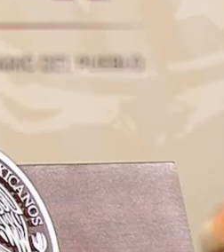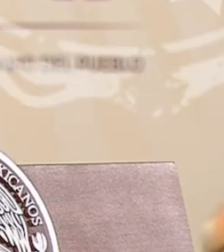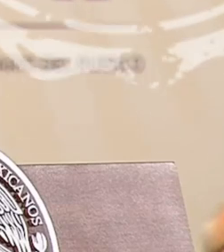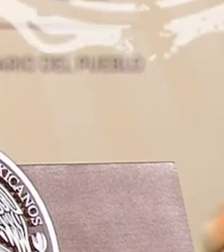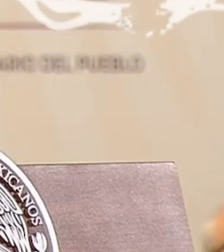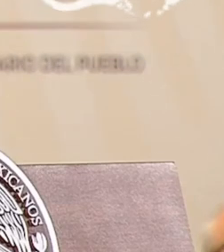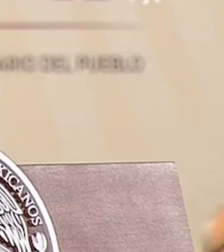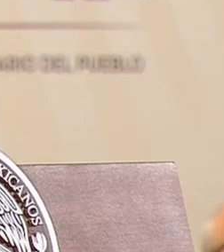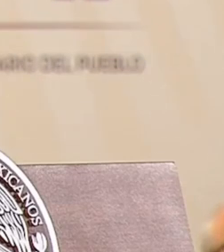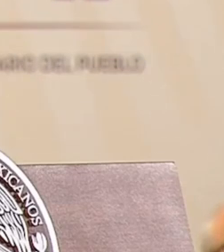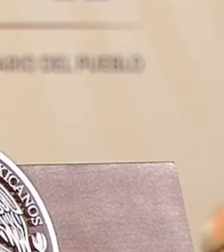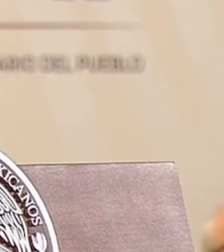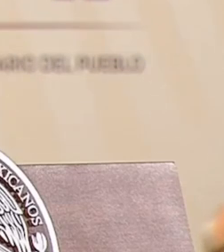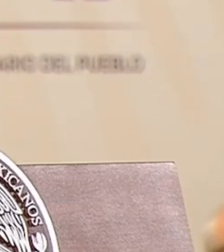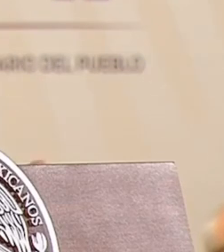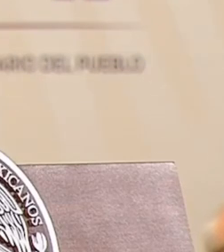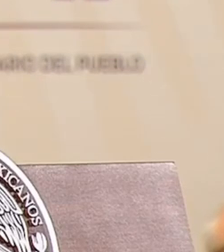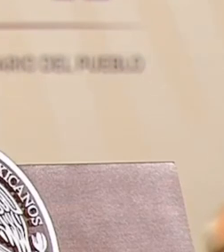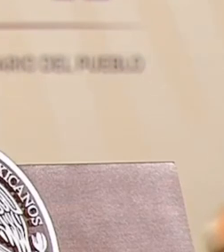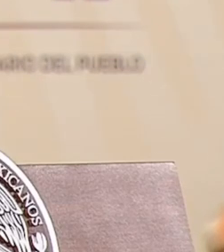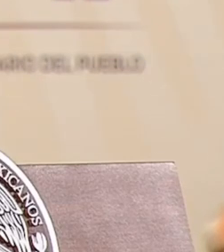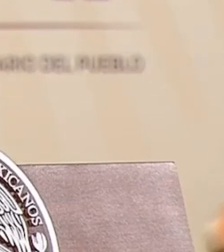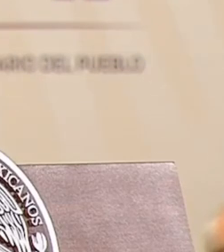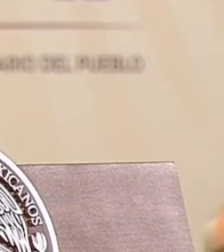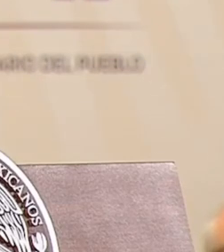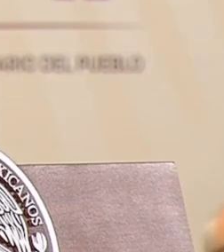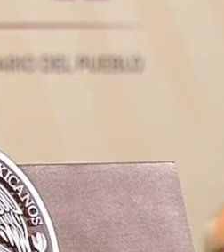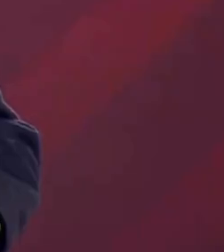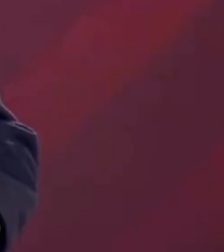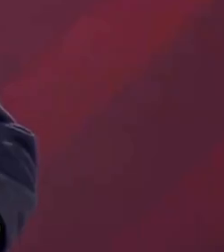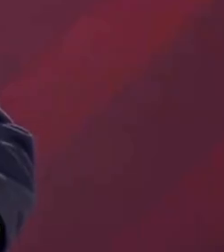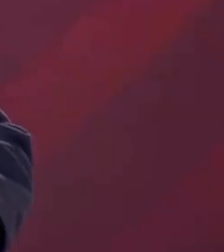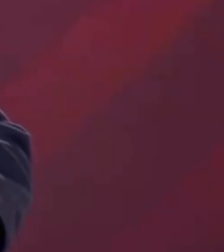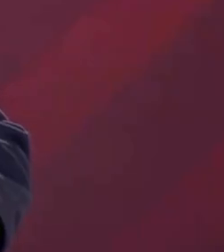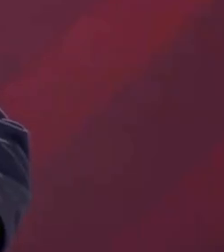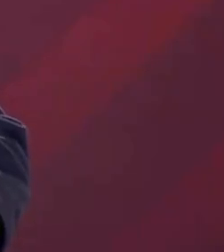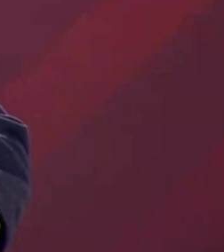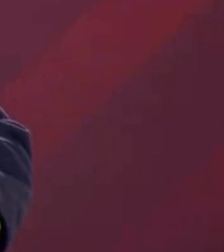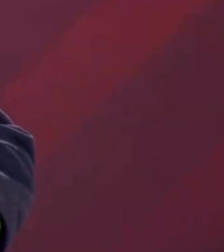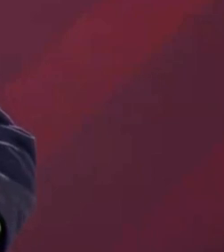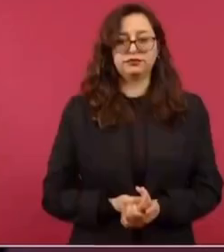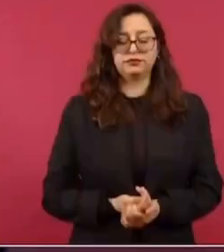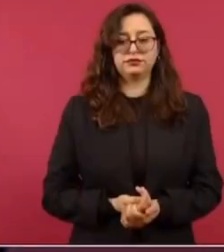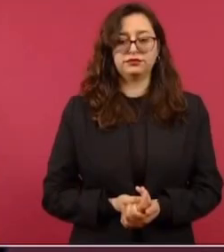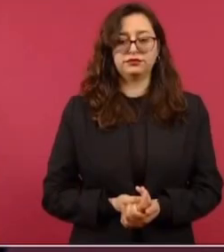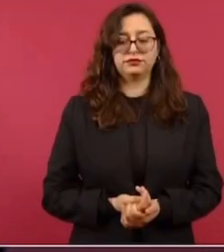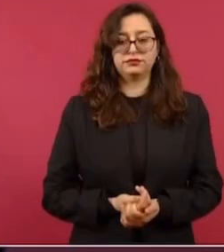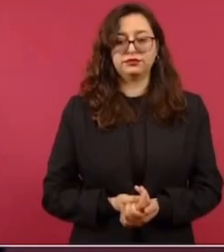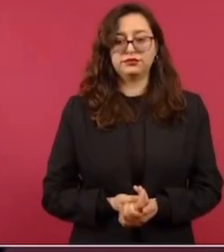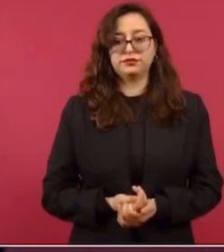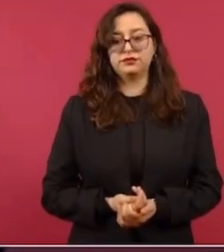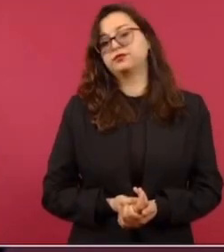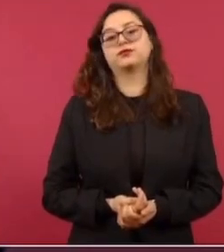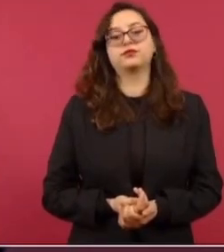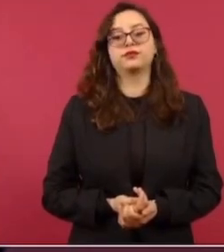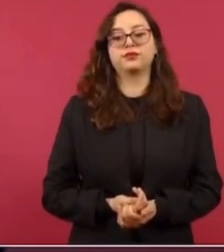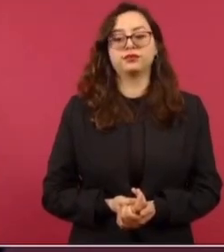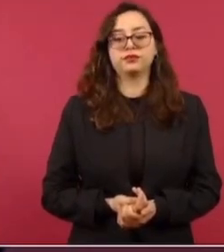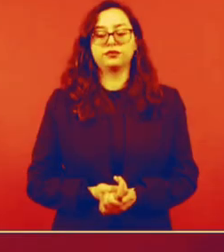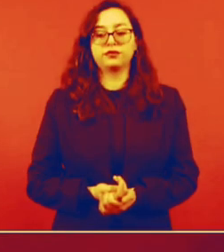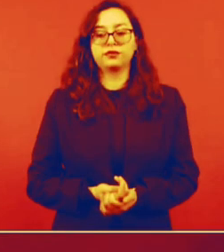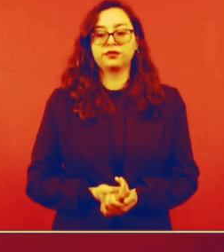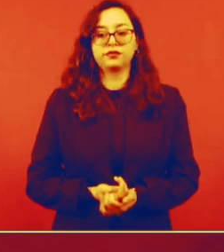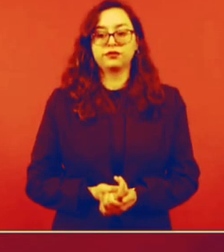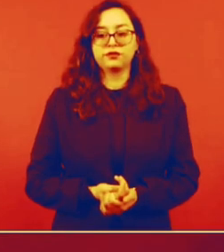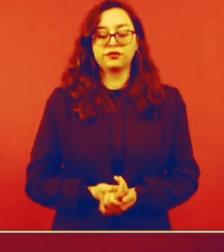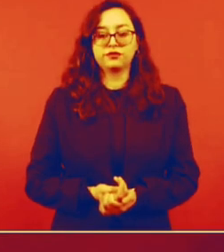Ante ello, la secretaria de Educación Pública enviará el día de hoy la respuesta formal a ese oficio, en el sentido de